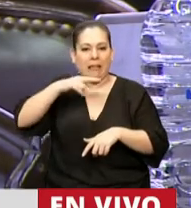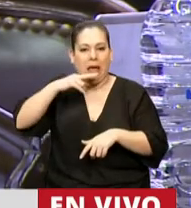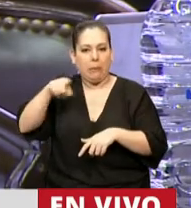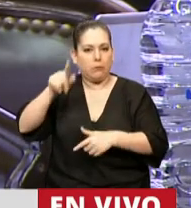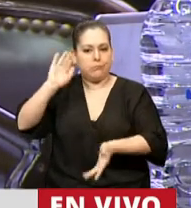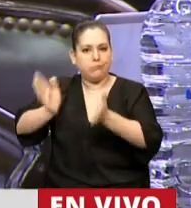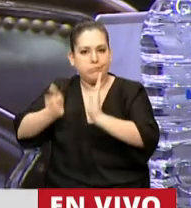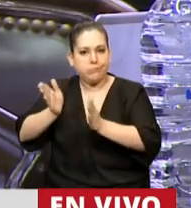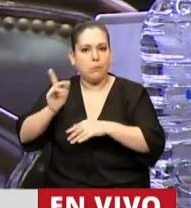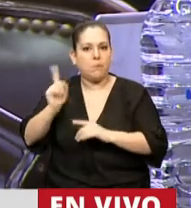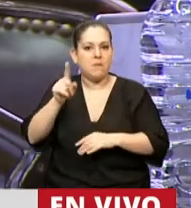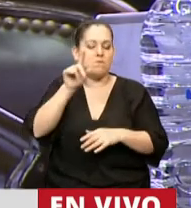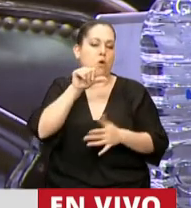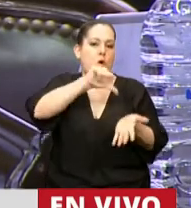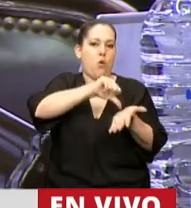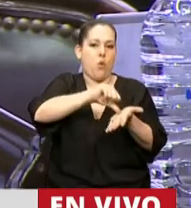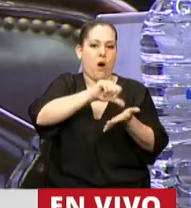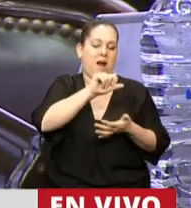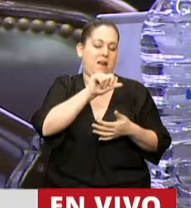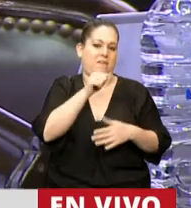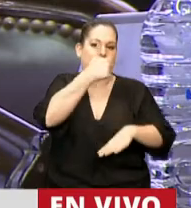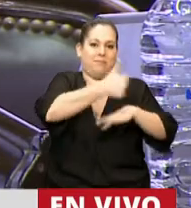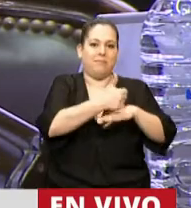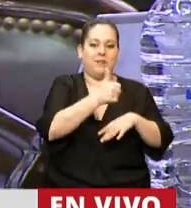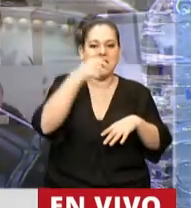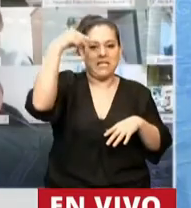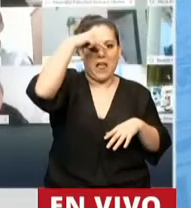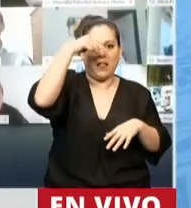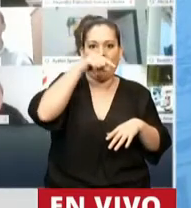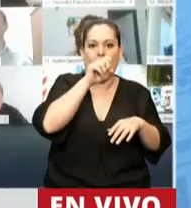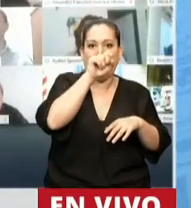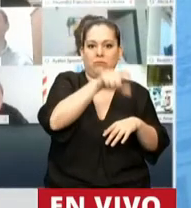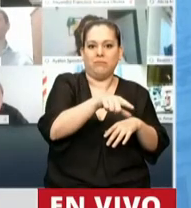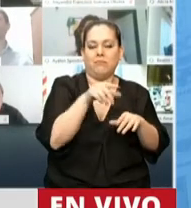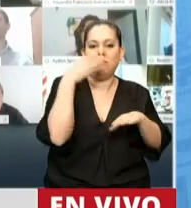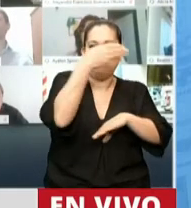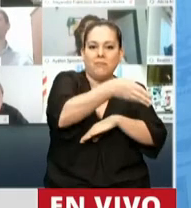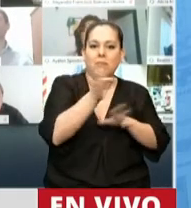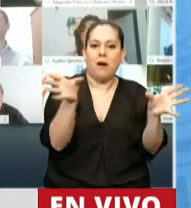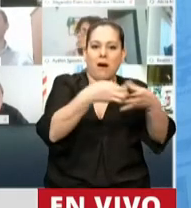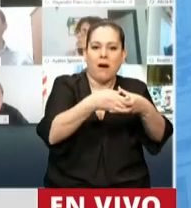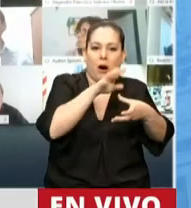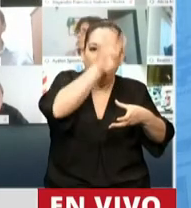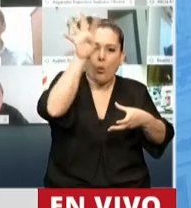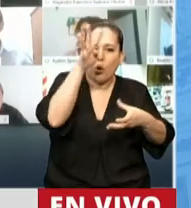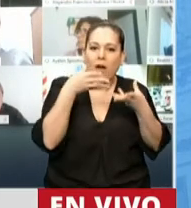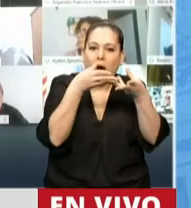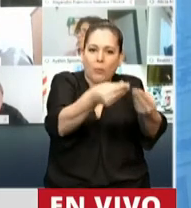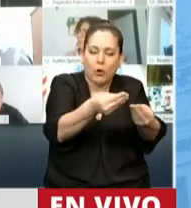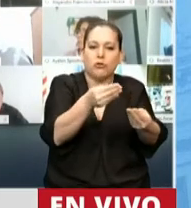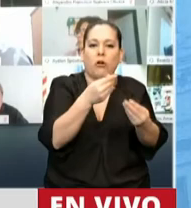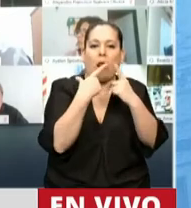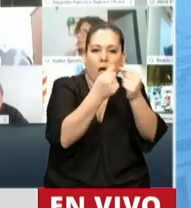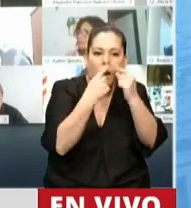Santiago estaba apoyando a las comunidades originarias en sus reclamos por sus